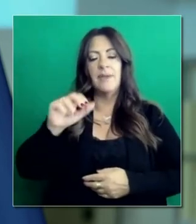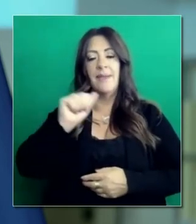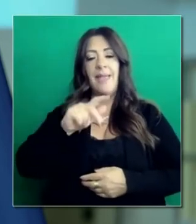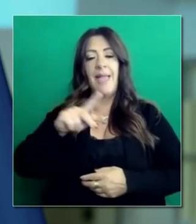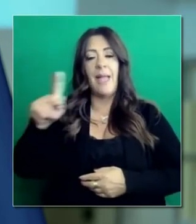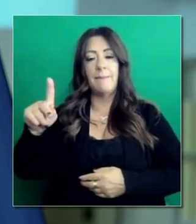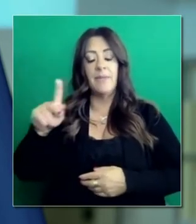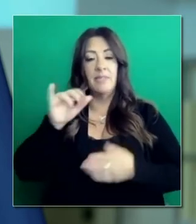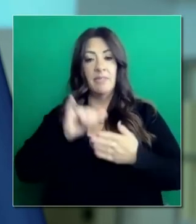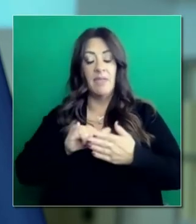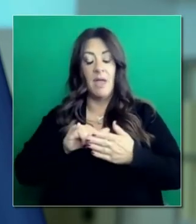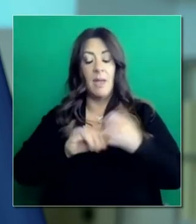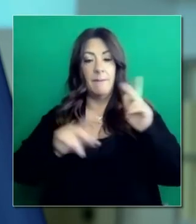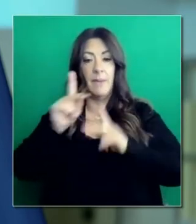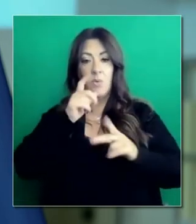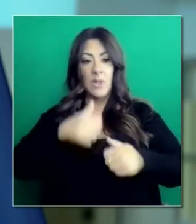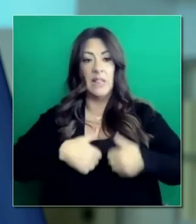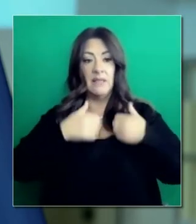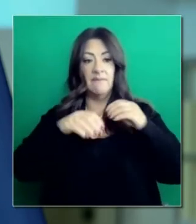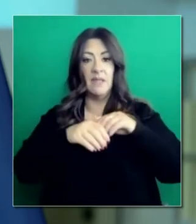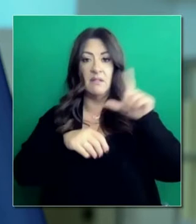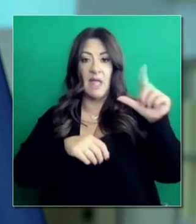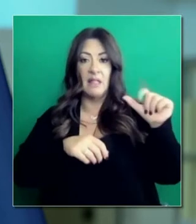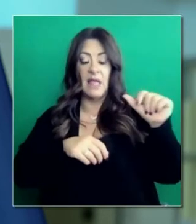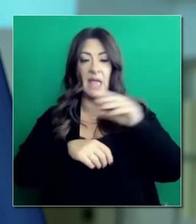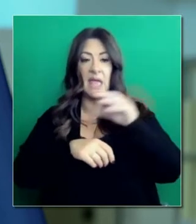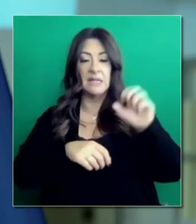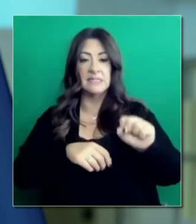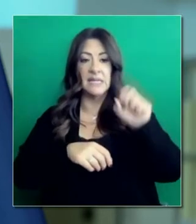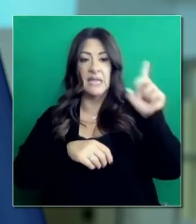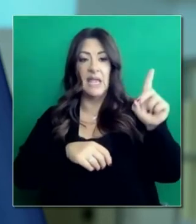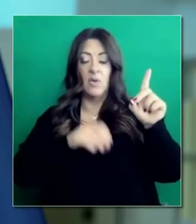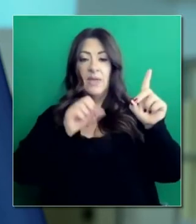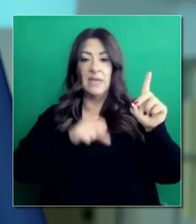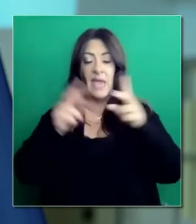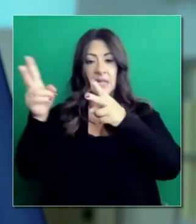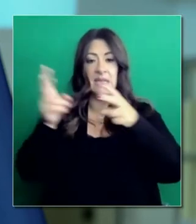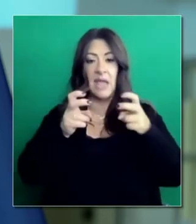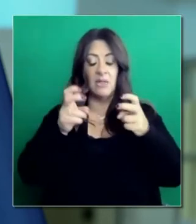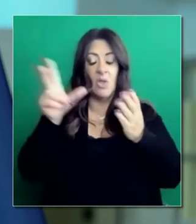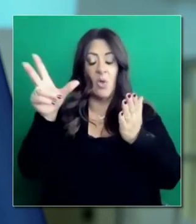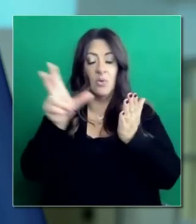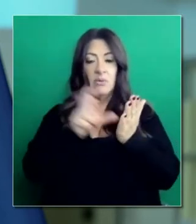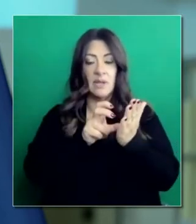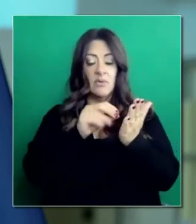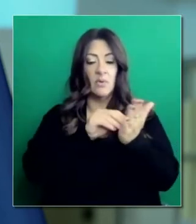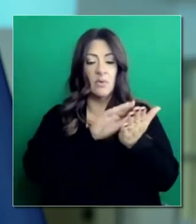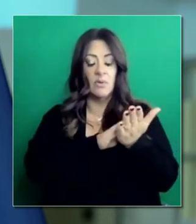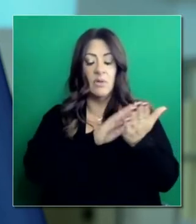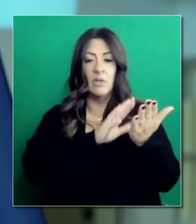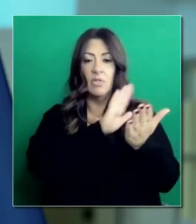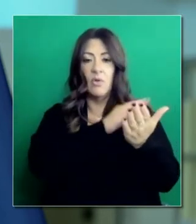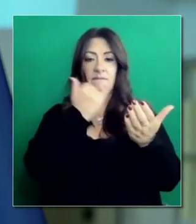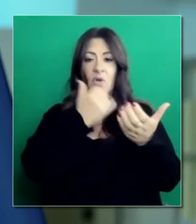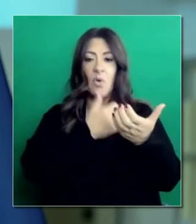las personas de Los Ángeles y San Diego pueden descargar en la tienda de Google Play e App. Y luego una pregunta